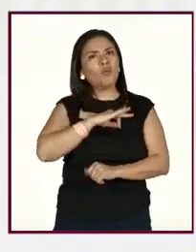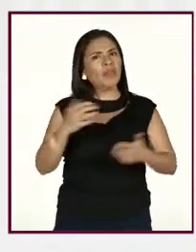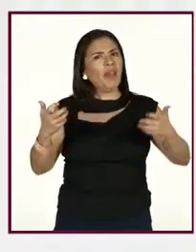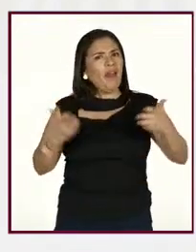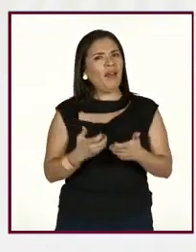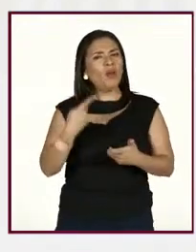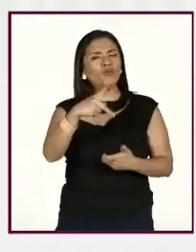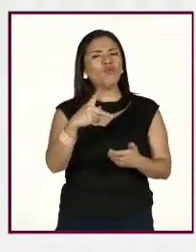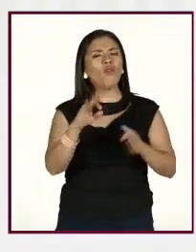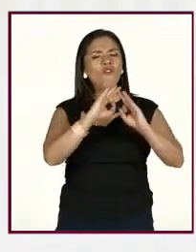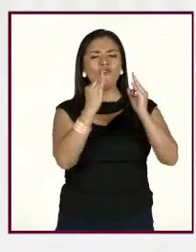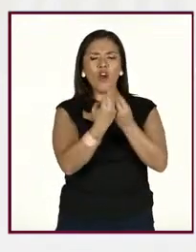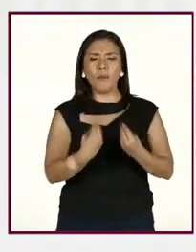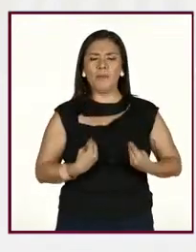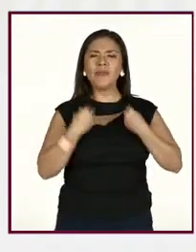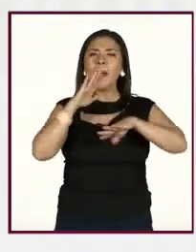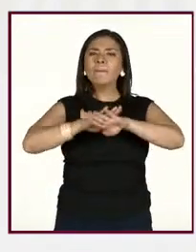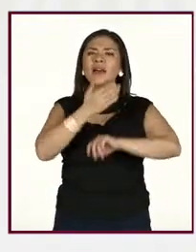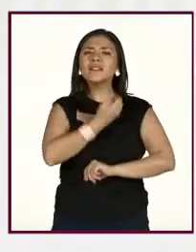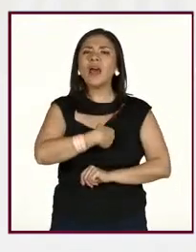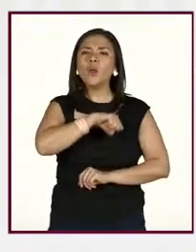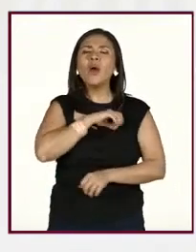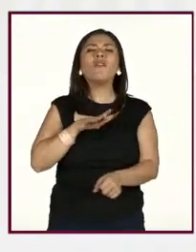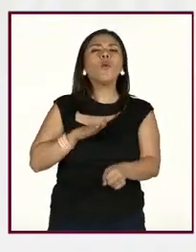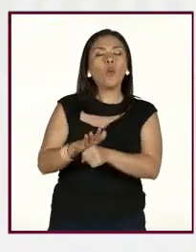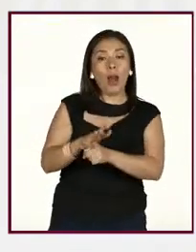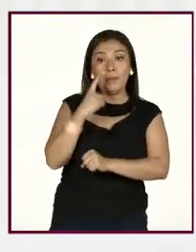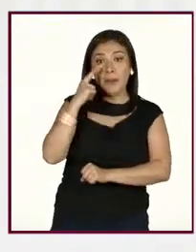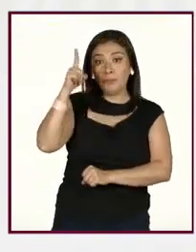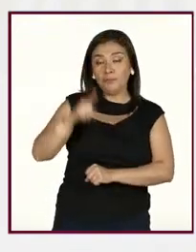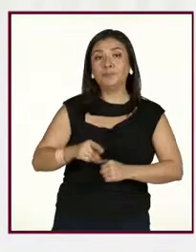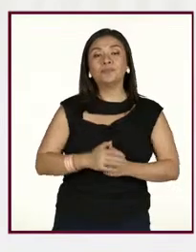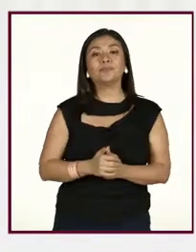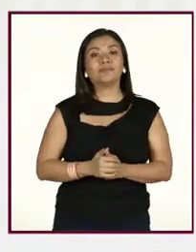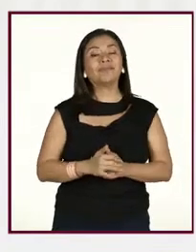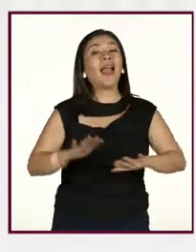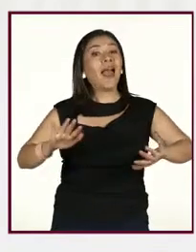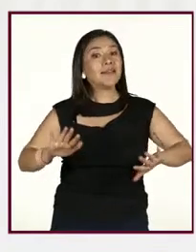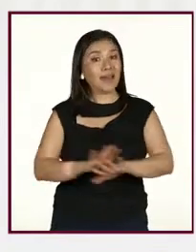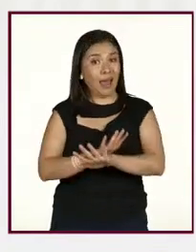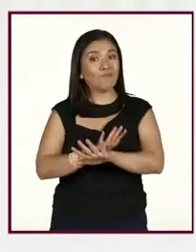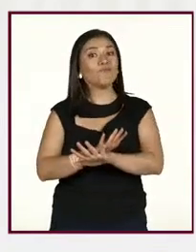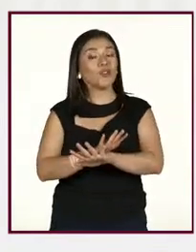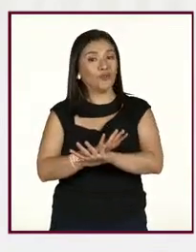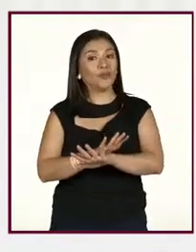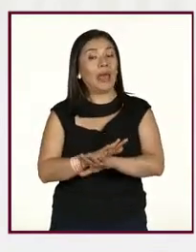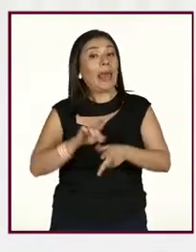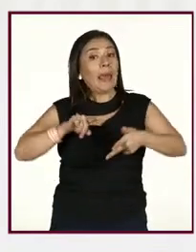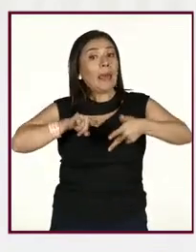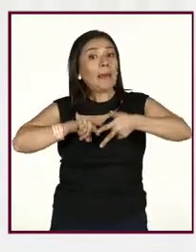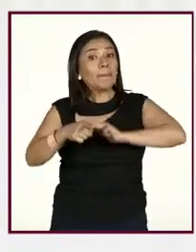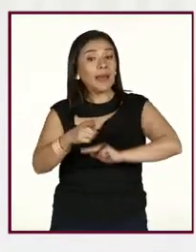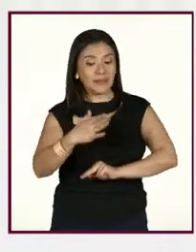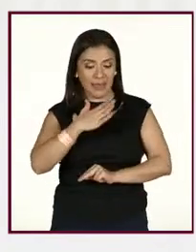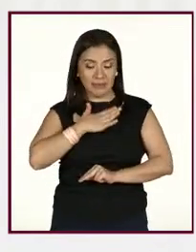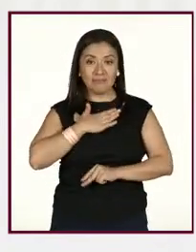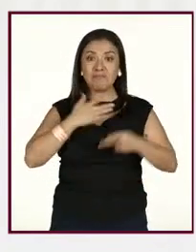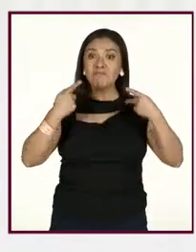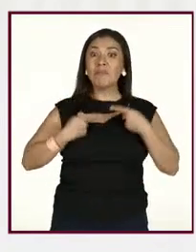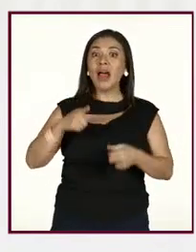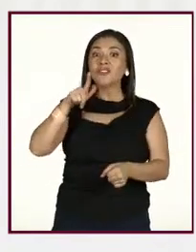cabo un estilo, lo de vida, pues más saludable. Genial. Entonces, bueno, el cambio, es importante recordar que el cambio empieza por uno mismo.